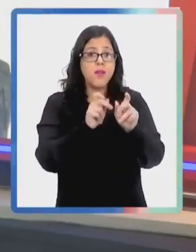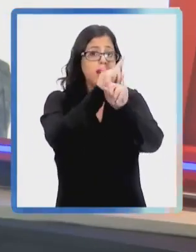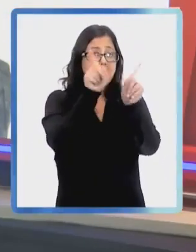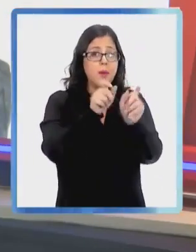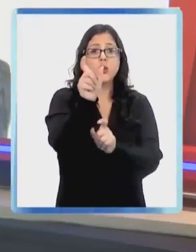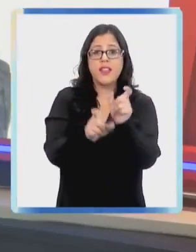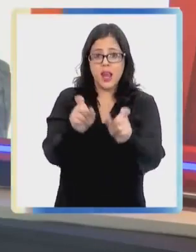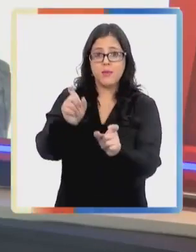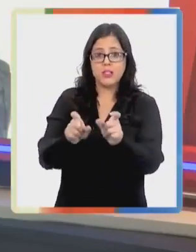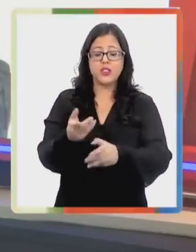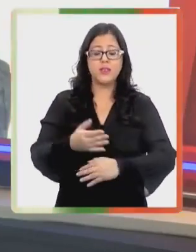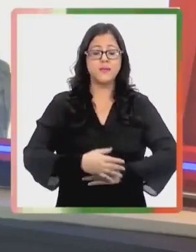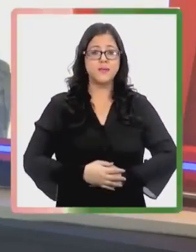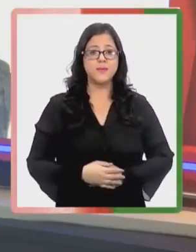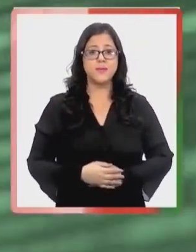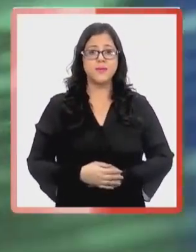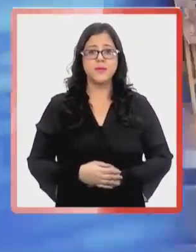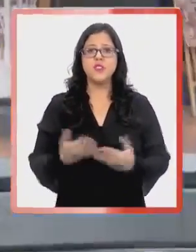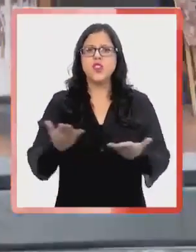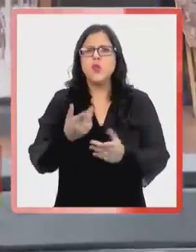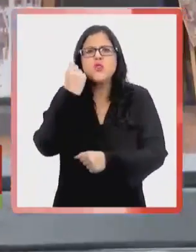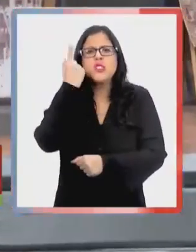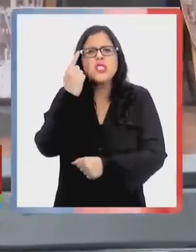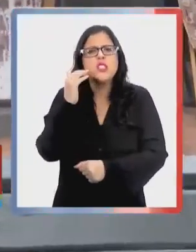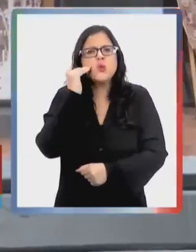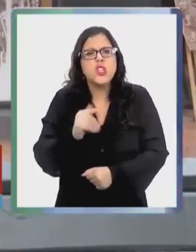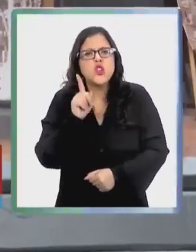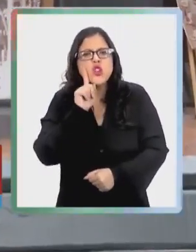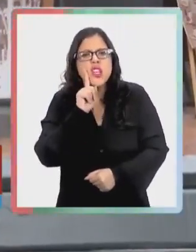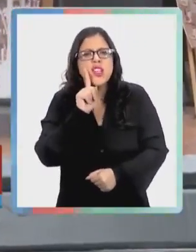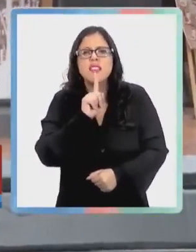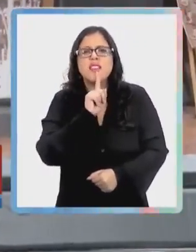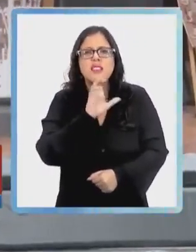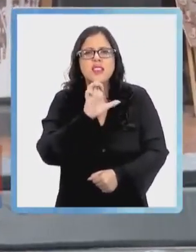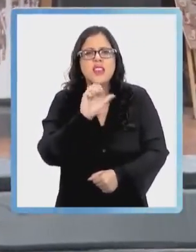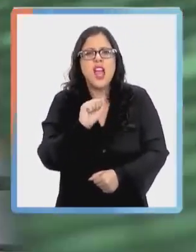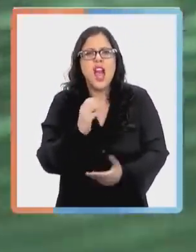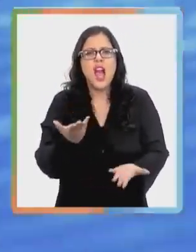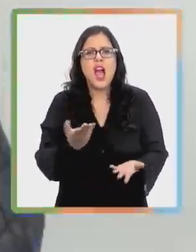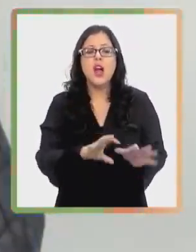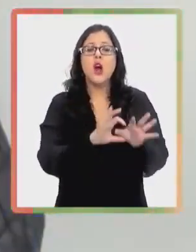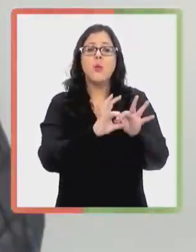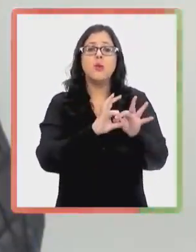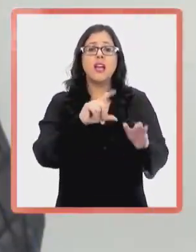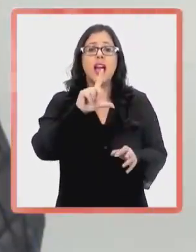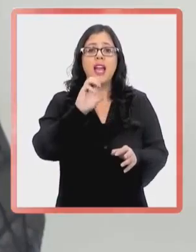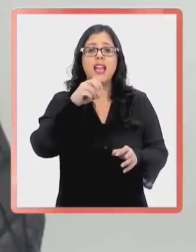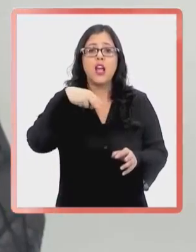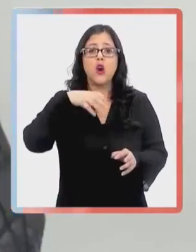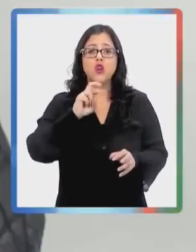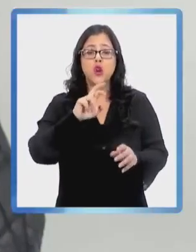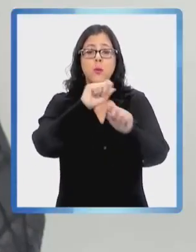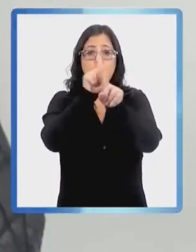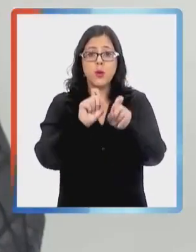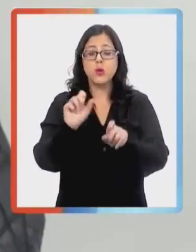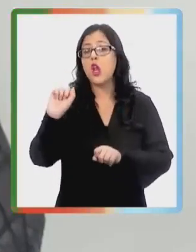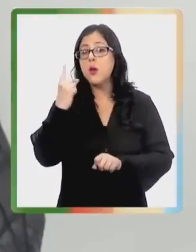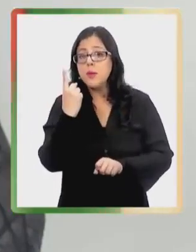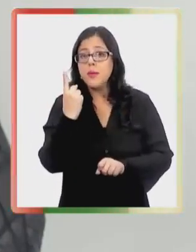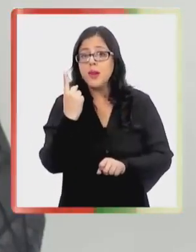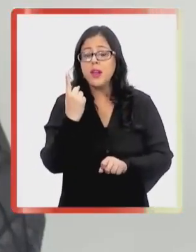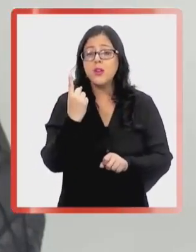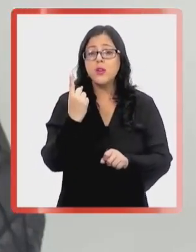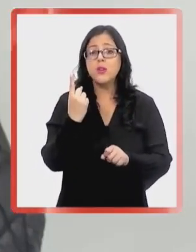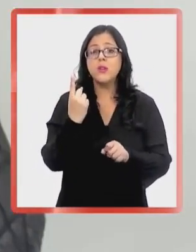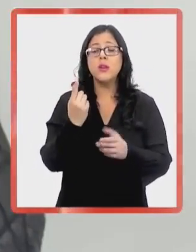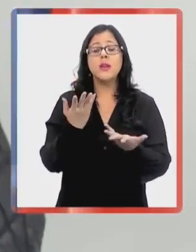escuchar las preguntas de la gente. ¿Cómo sé si un niño tiene TEA? Gracias, Leonor, por la pregunta. Lo